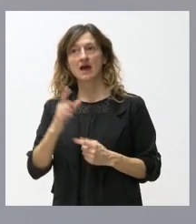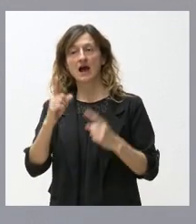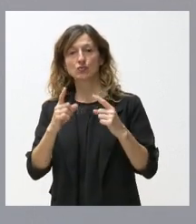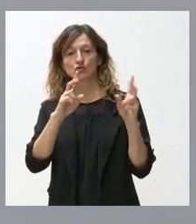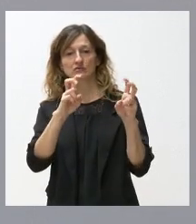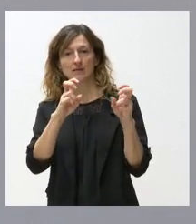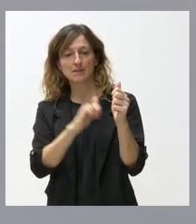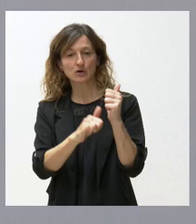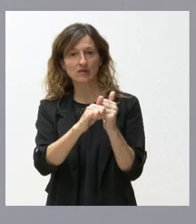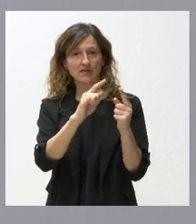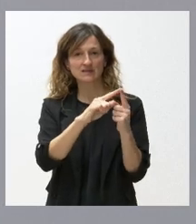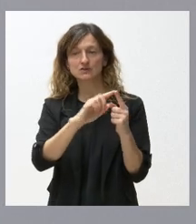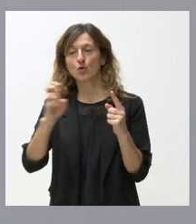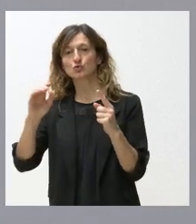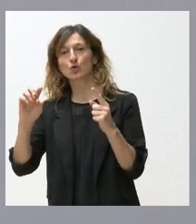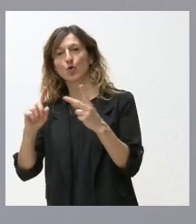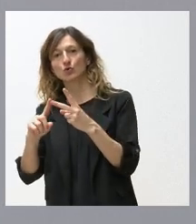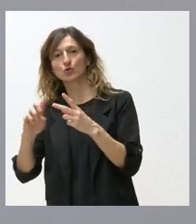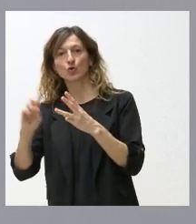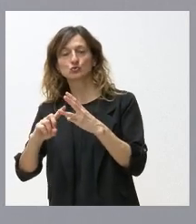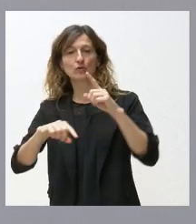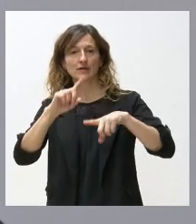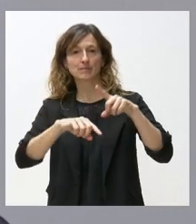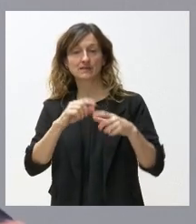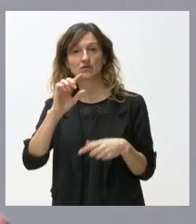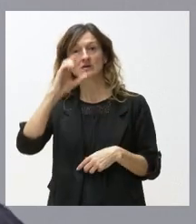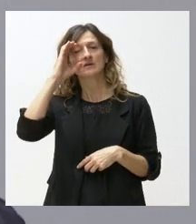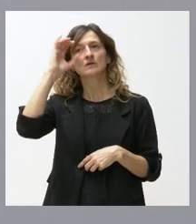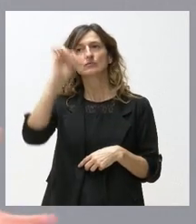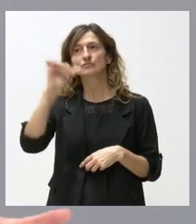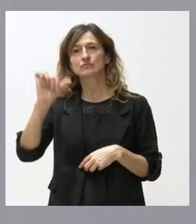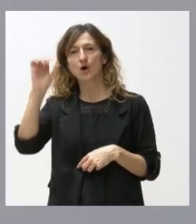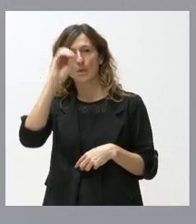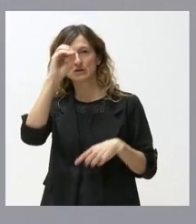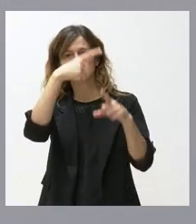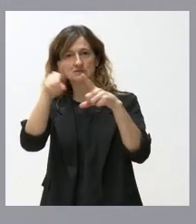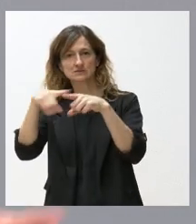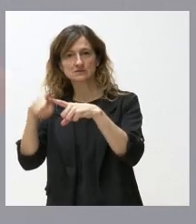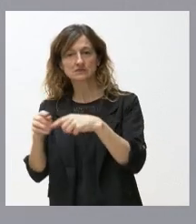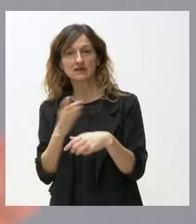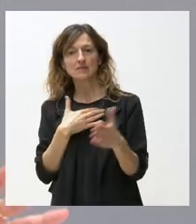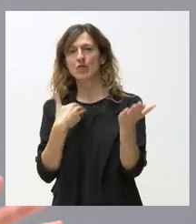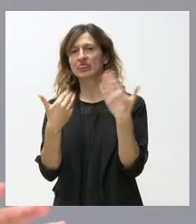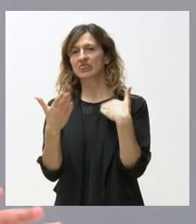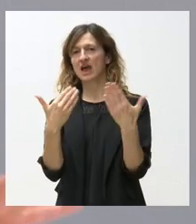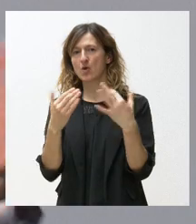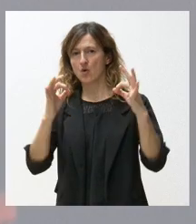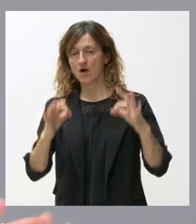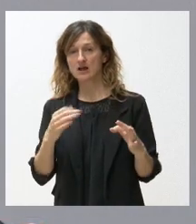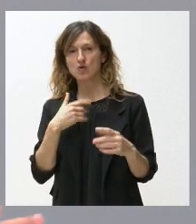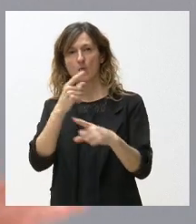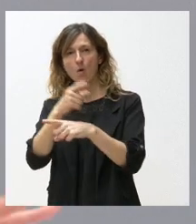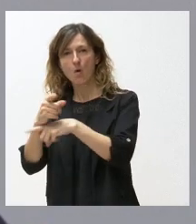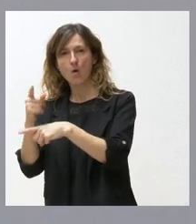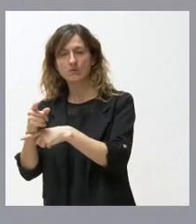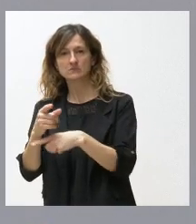otra. Vamos a escuchar a otras partes que tienen visiones distintas y vamos con la voluntad de diálogo. Nosotros no queremos imponer como